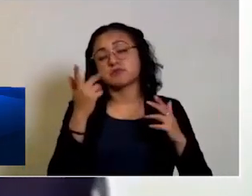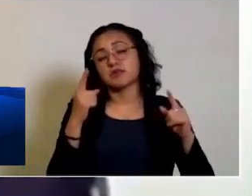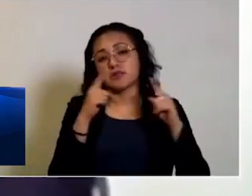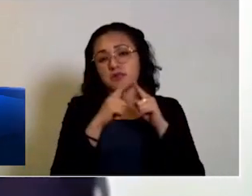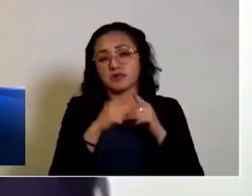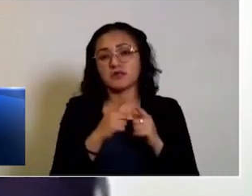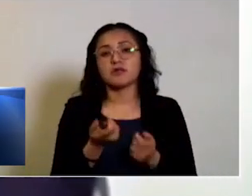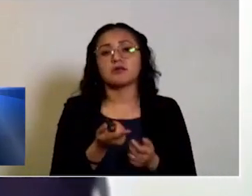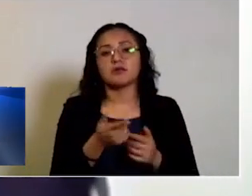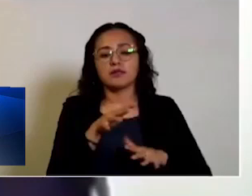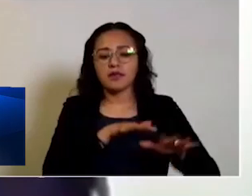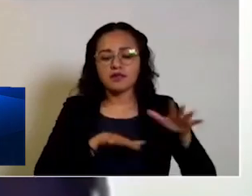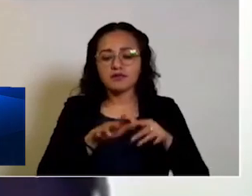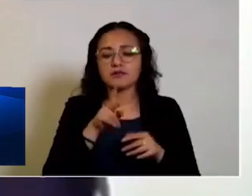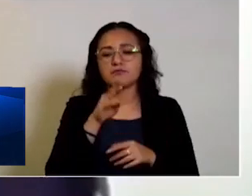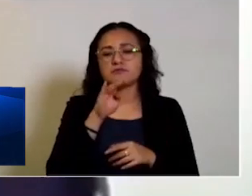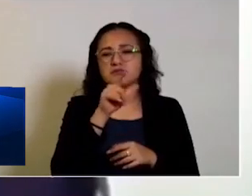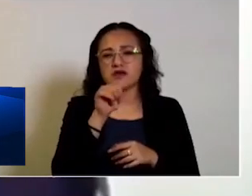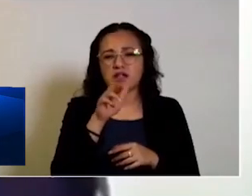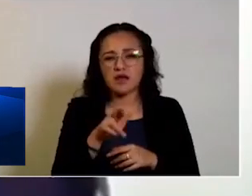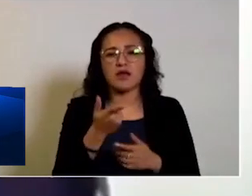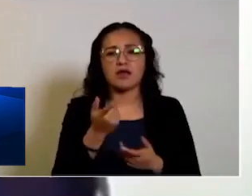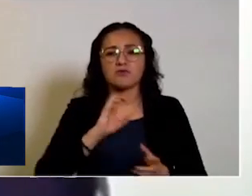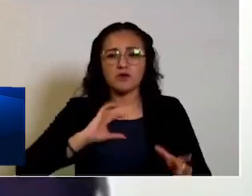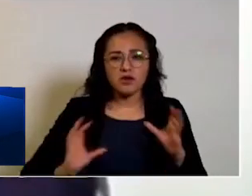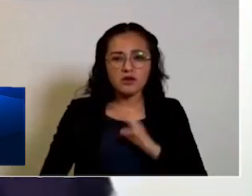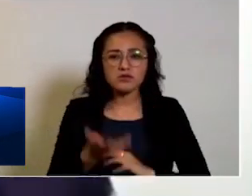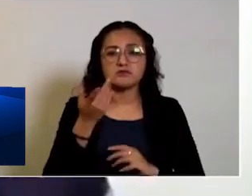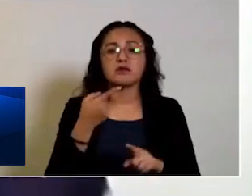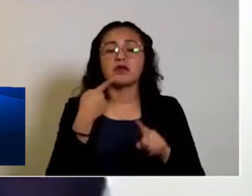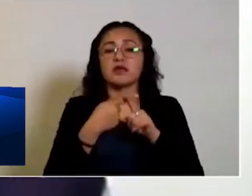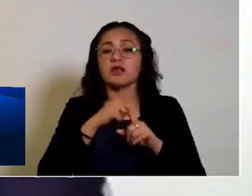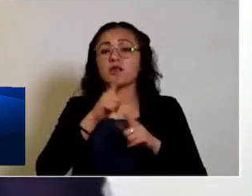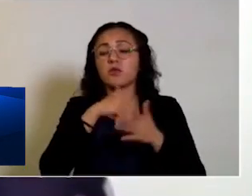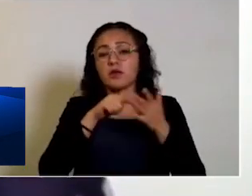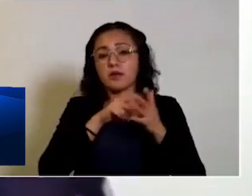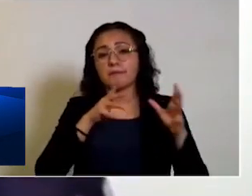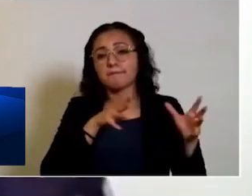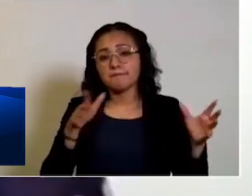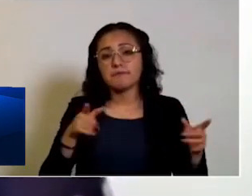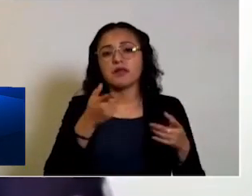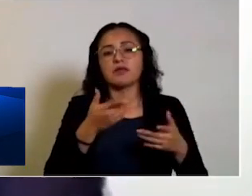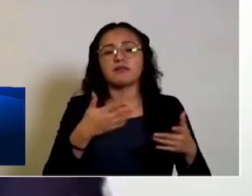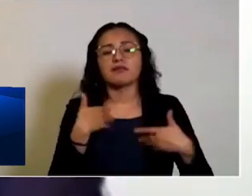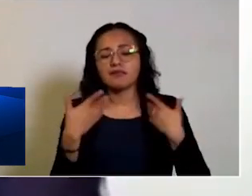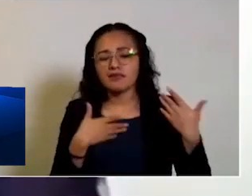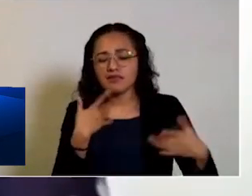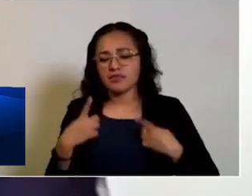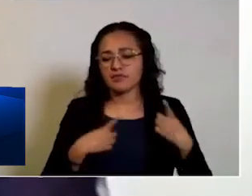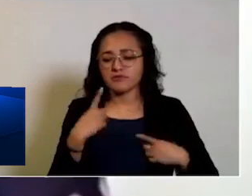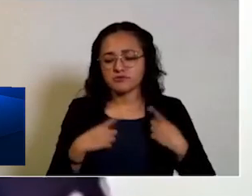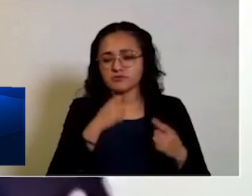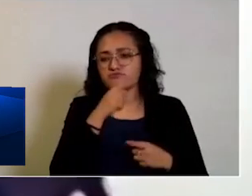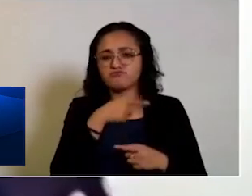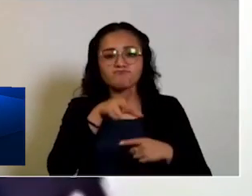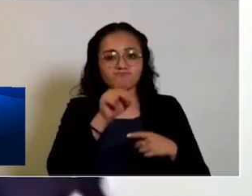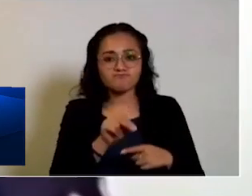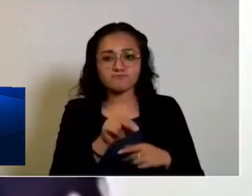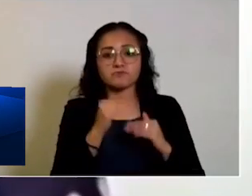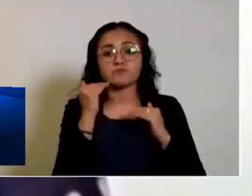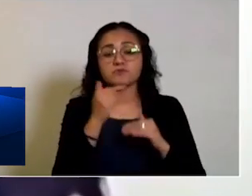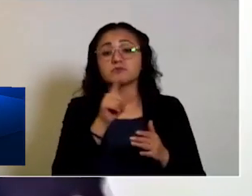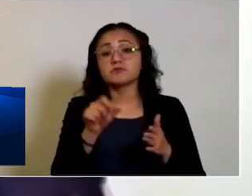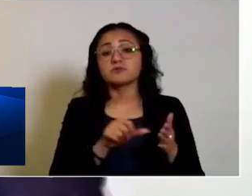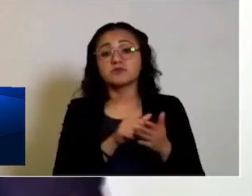casinos, billares, boliches y lugares cerrados de esparcimiento, entretenimiento y diversión. Y conciertos,